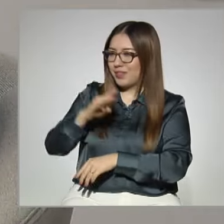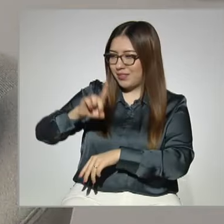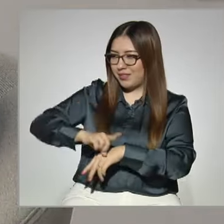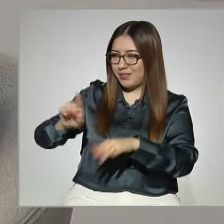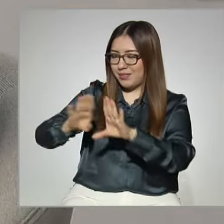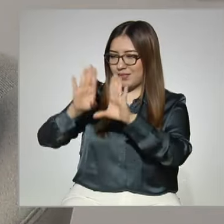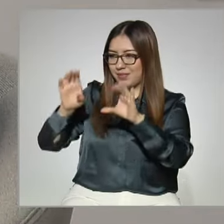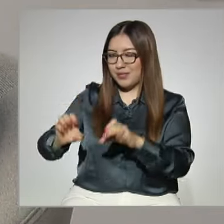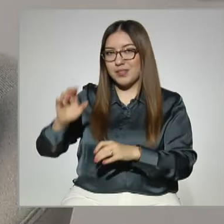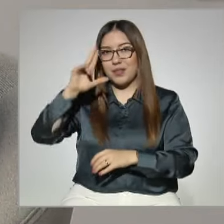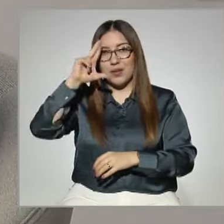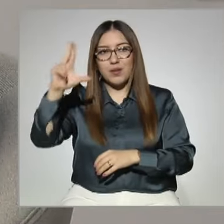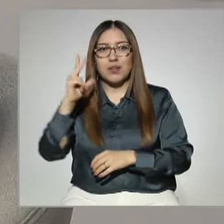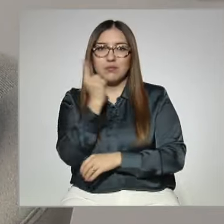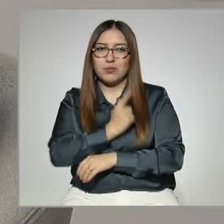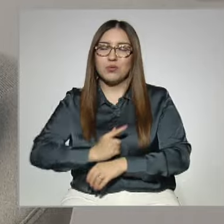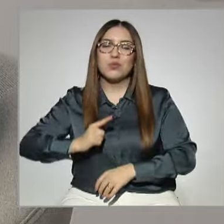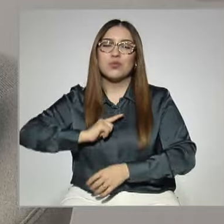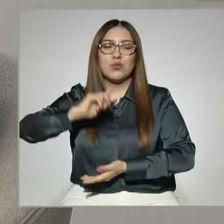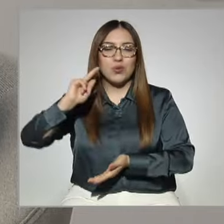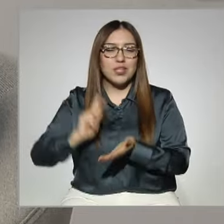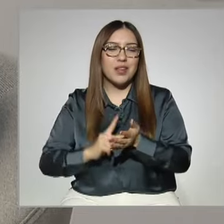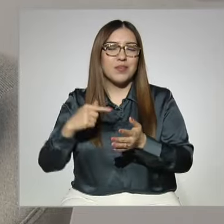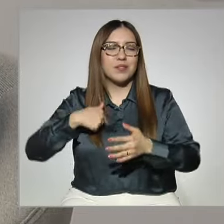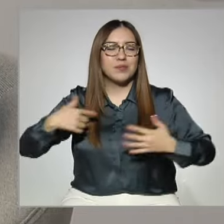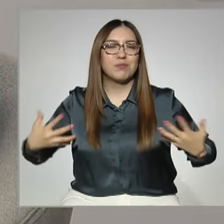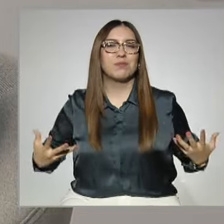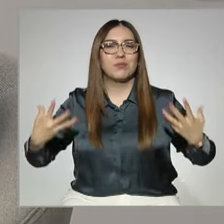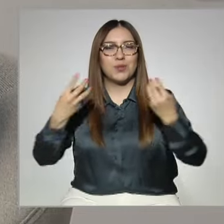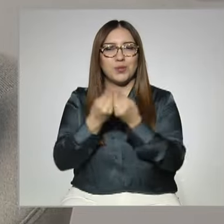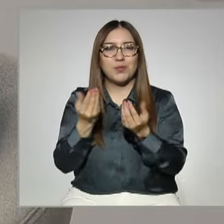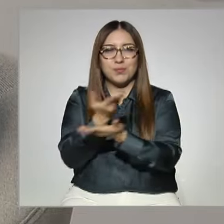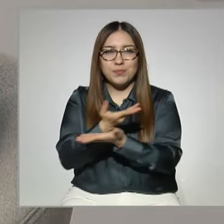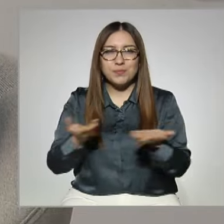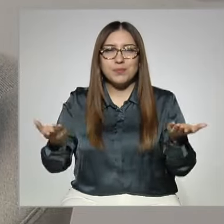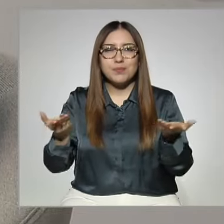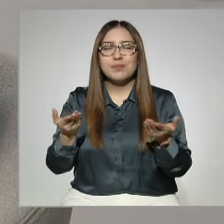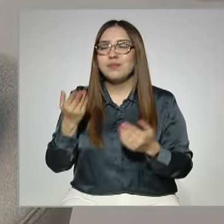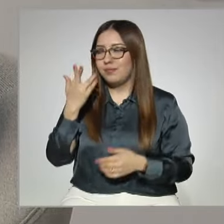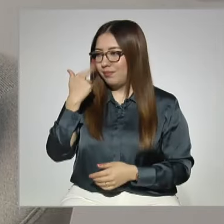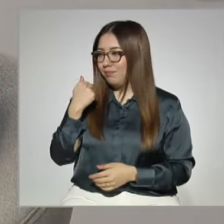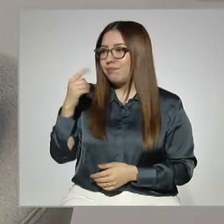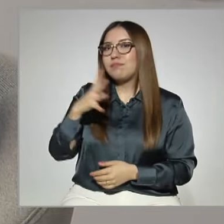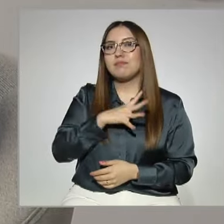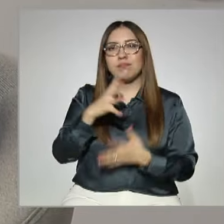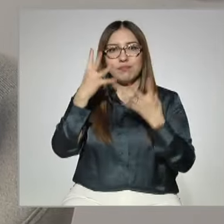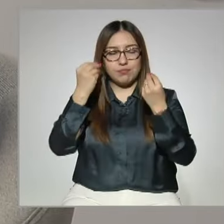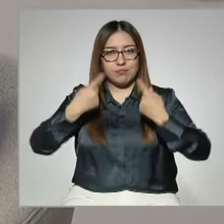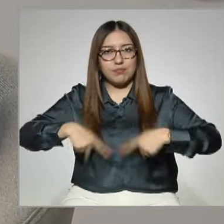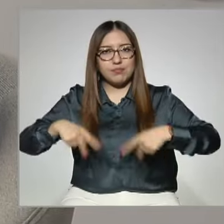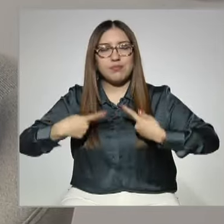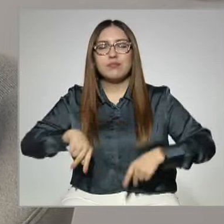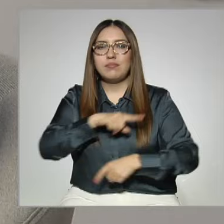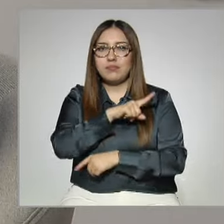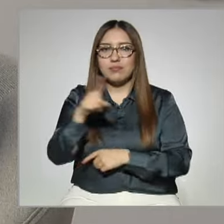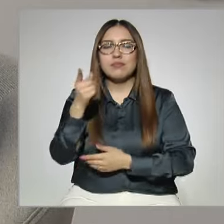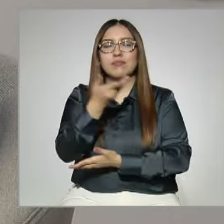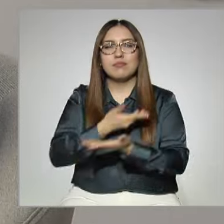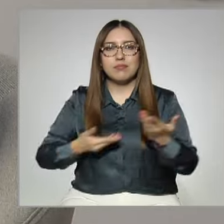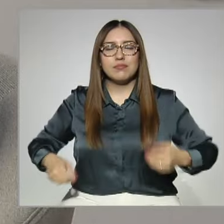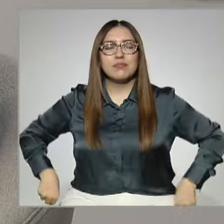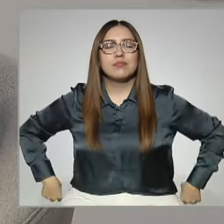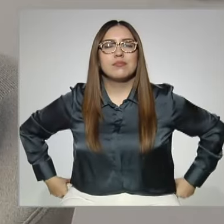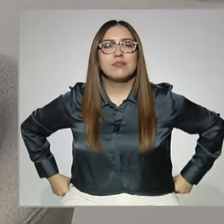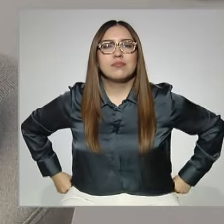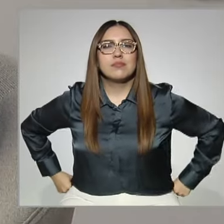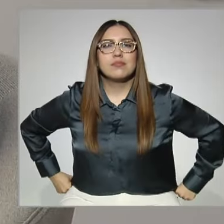Lupita, qué gusto estar un jueves de sociedad más aquí con todos ustedes. Y así como decía, si ya hay mucha gente que nos ha estado compartiendo, que tiene 45 años